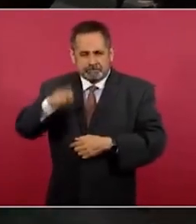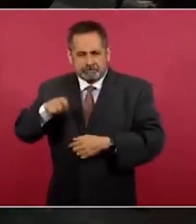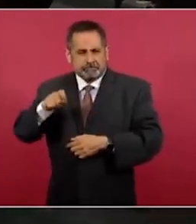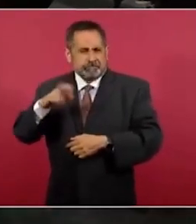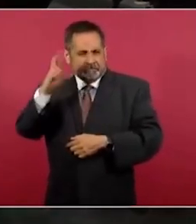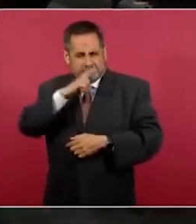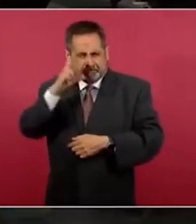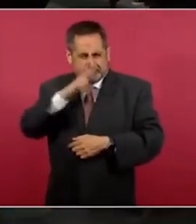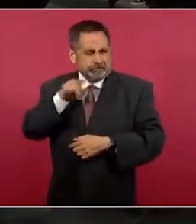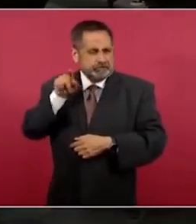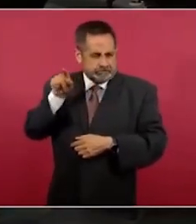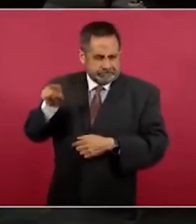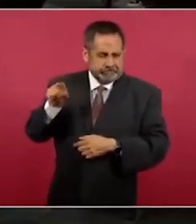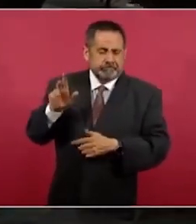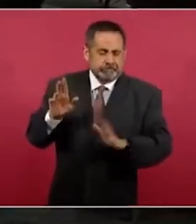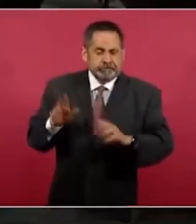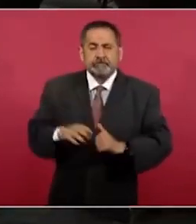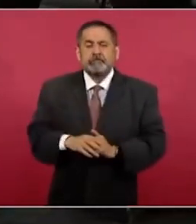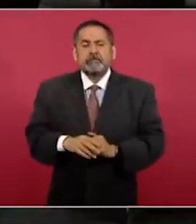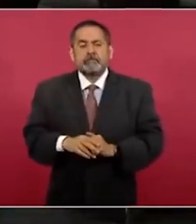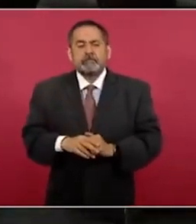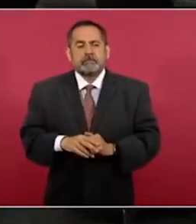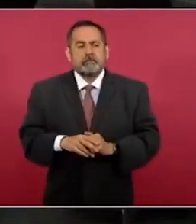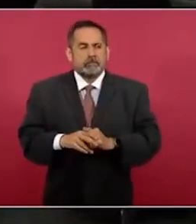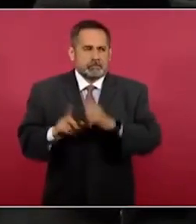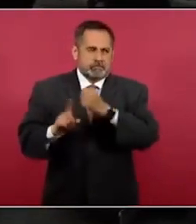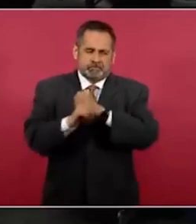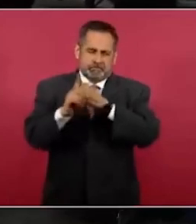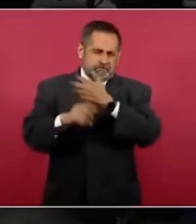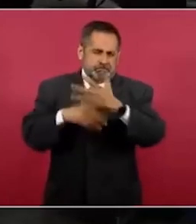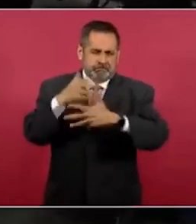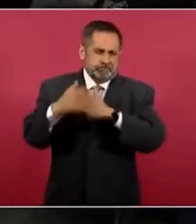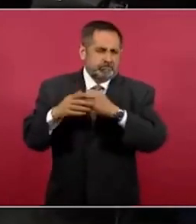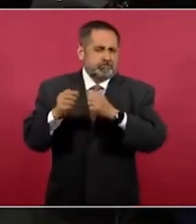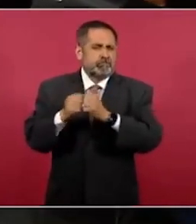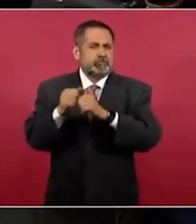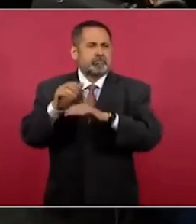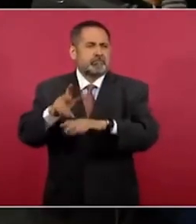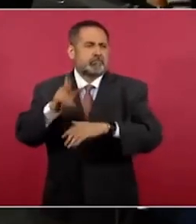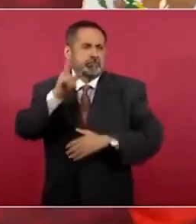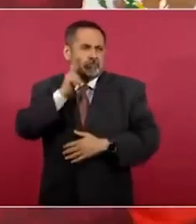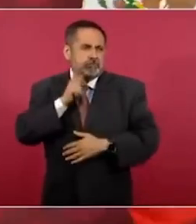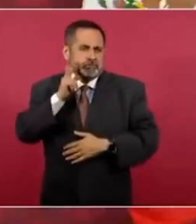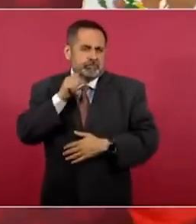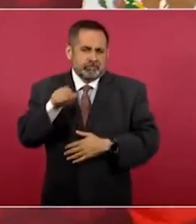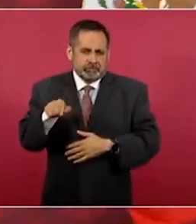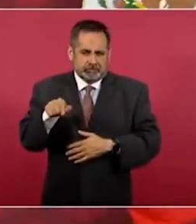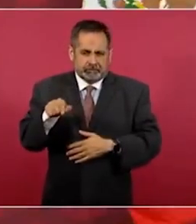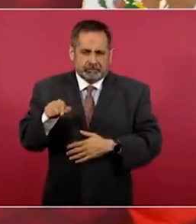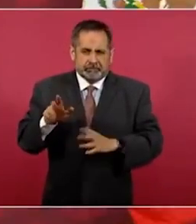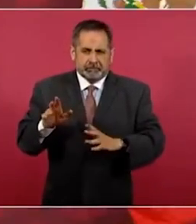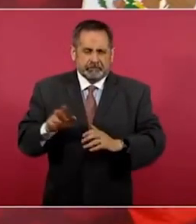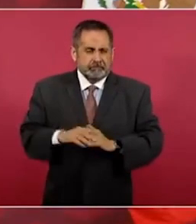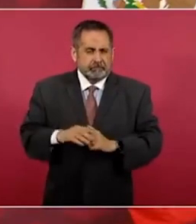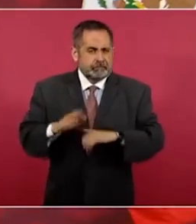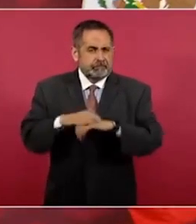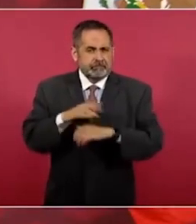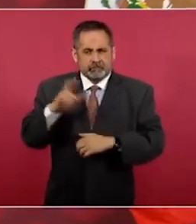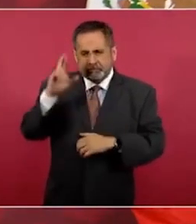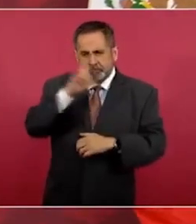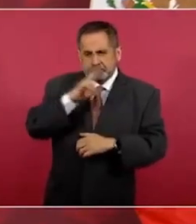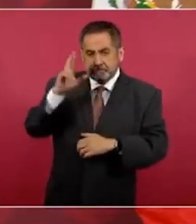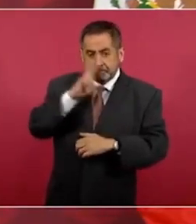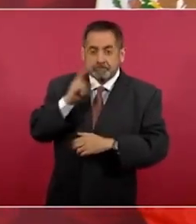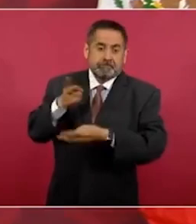problemas con el petróleo, porque Rusia produce